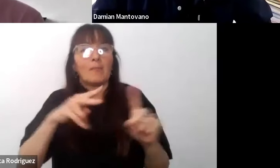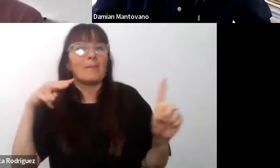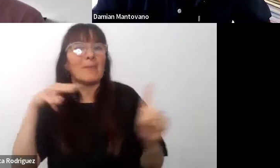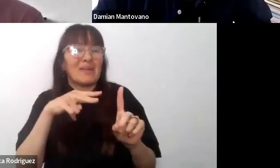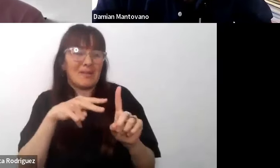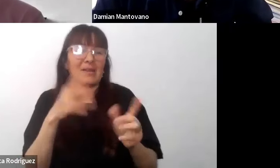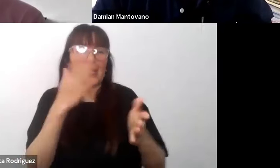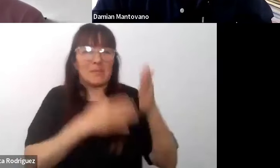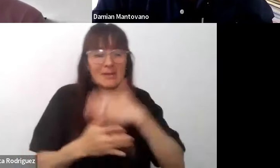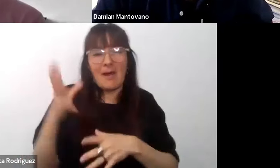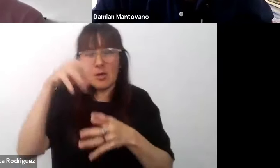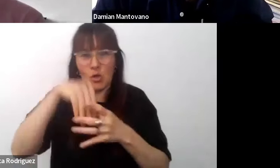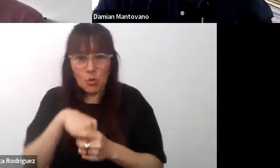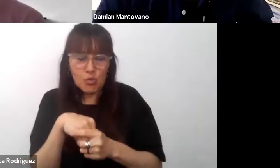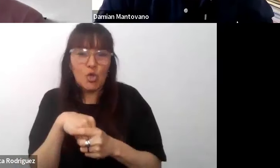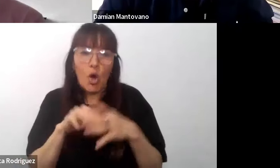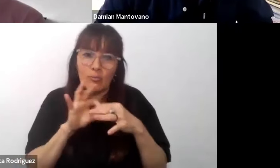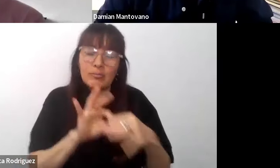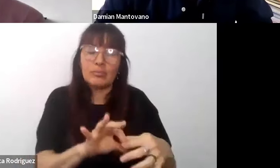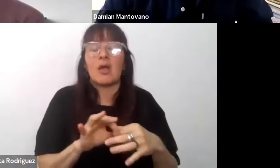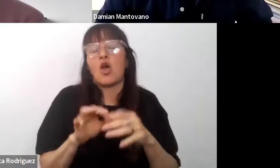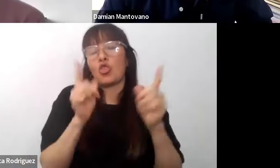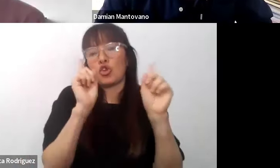inclusión en la formación de estudiantes de nivel